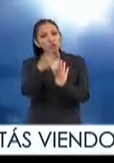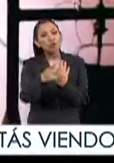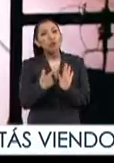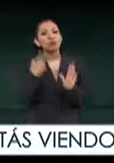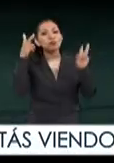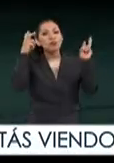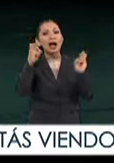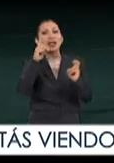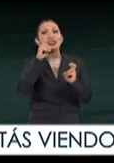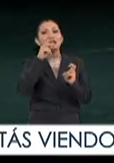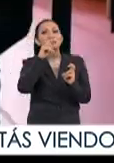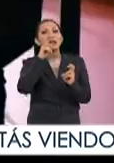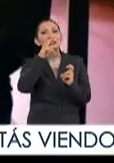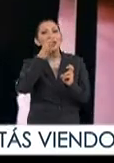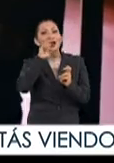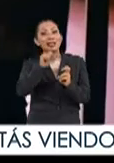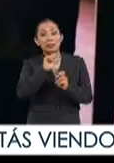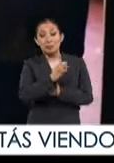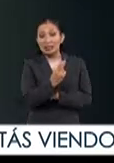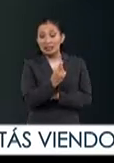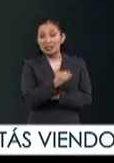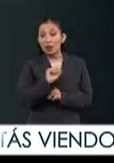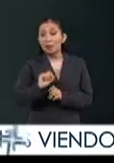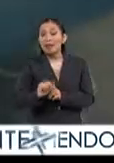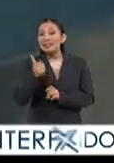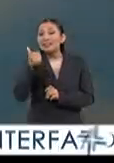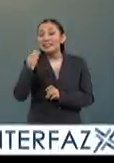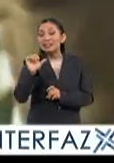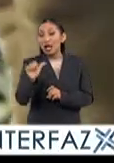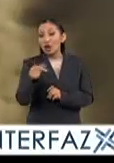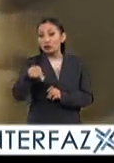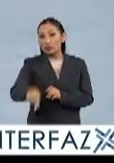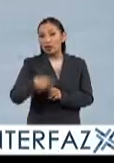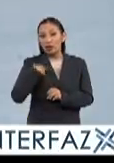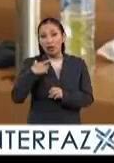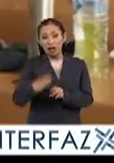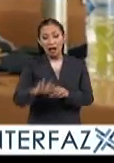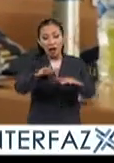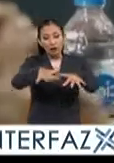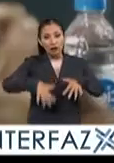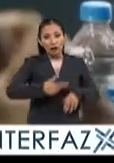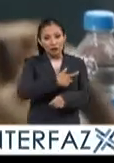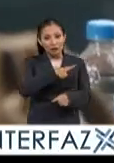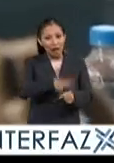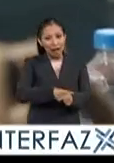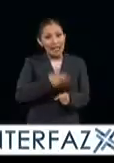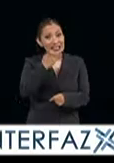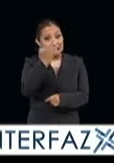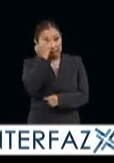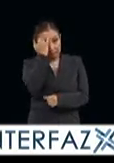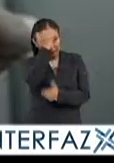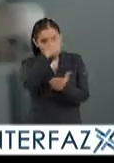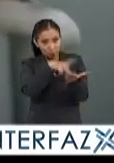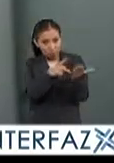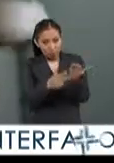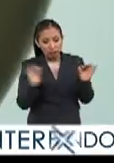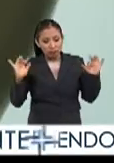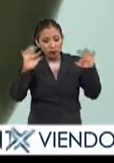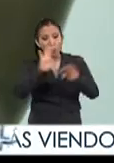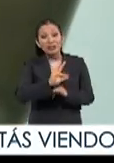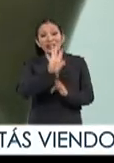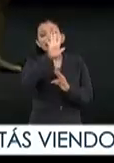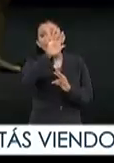espectáculo Despertares el 25 y el 26 de agosto en el Auditorio Nacional esta iniciativa reúne a